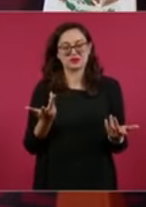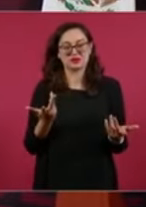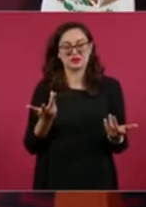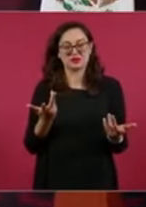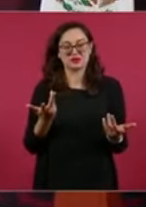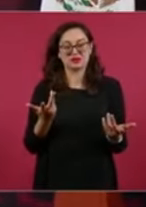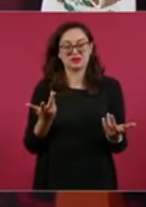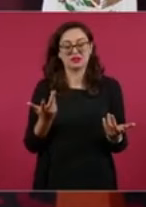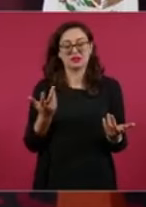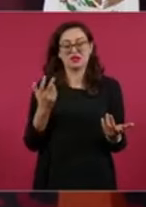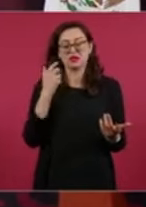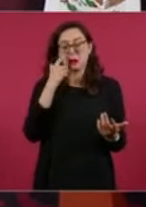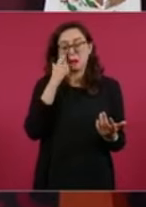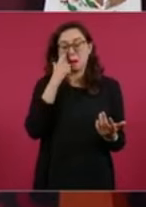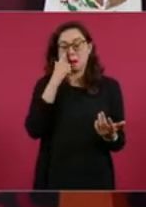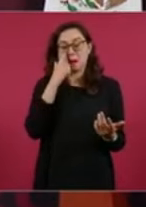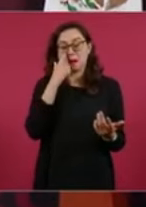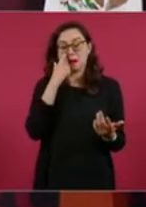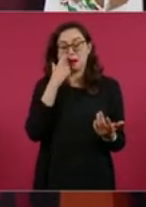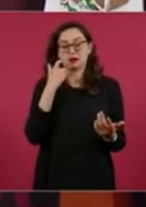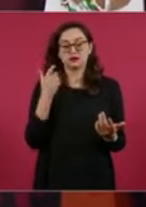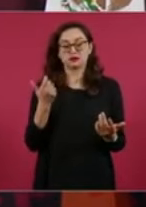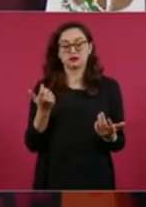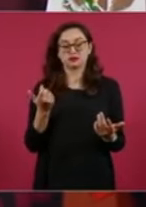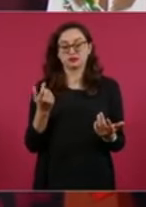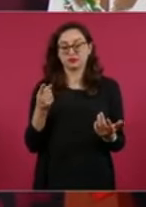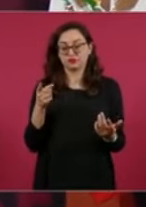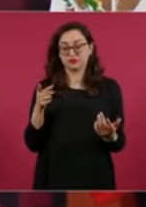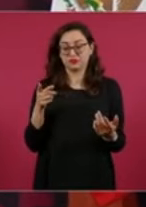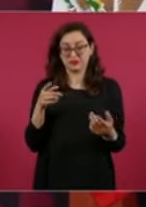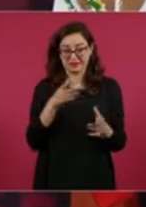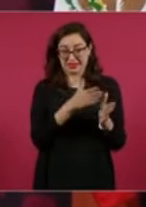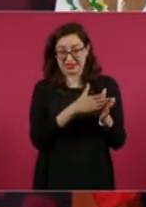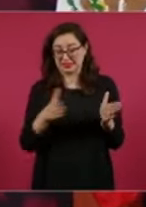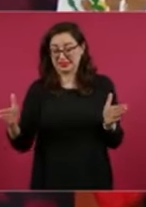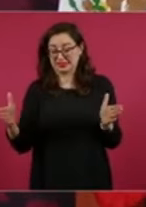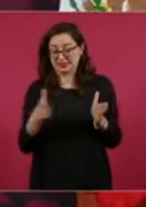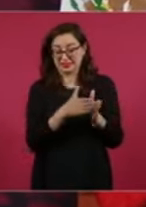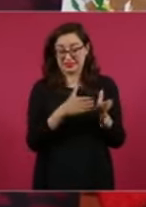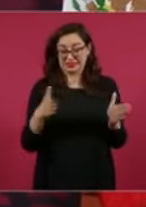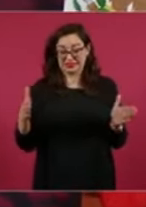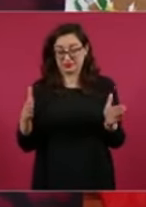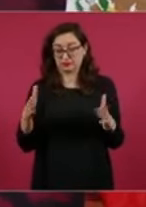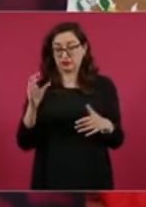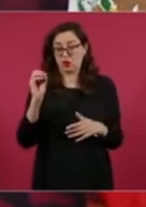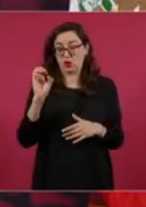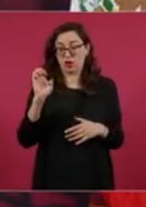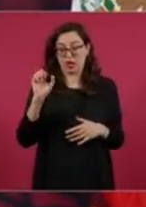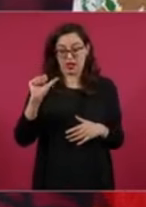de la expulsión de Cuba, de la OEA.